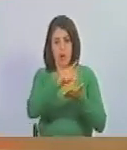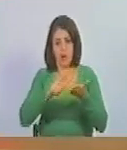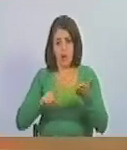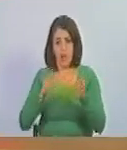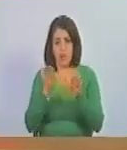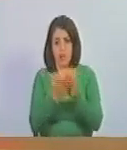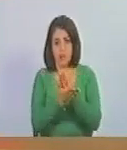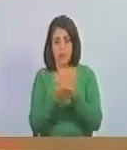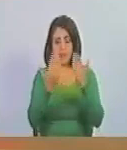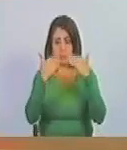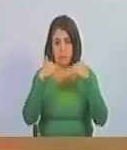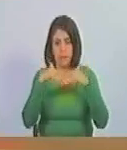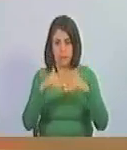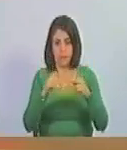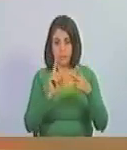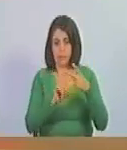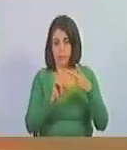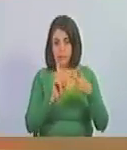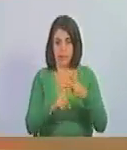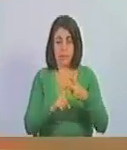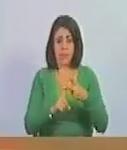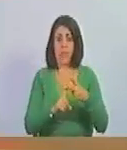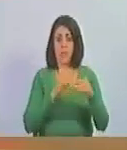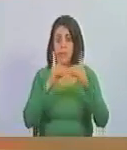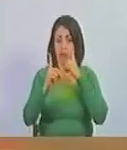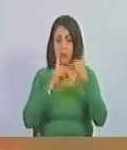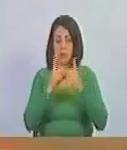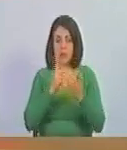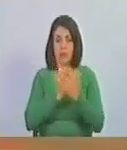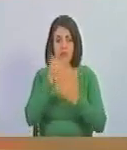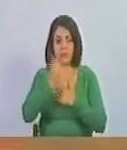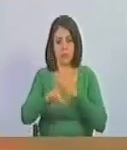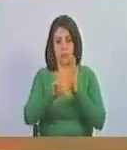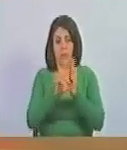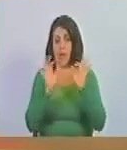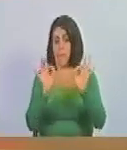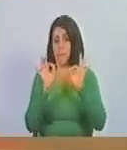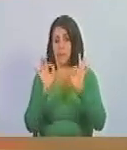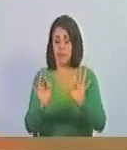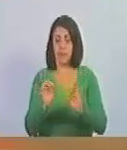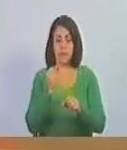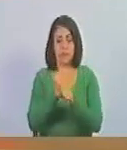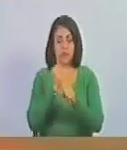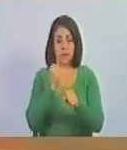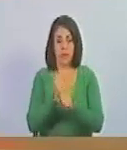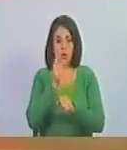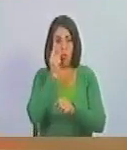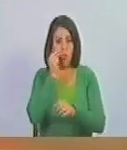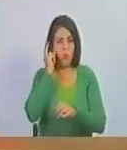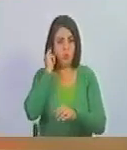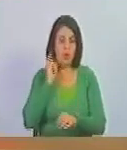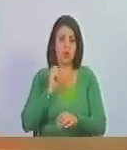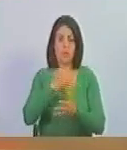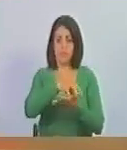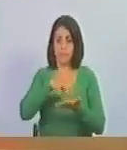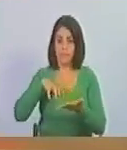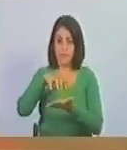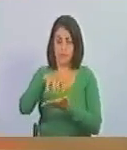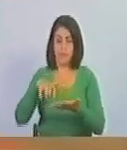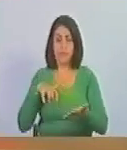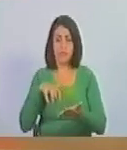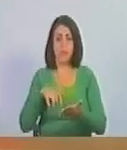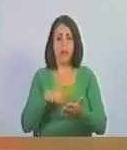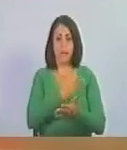adjunta. Segundo, segunda discusión del proyecto de ley especial de las trabajadoras y trabajadores agrícolas.